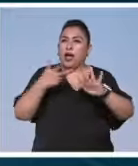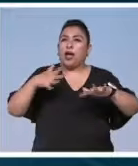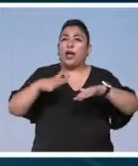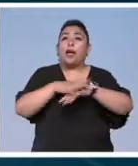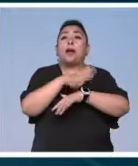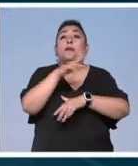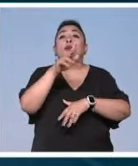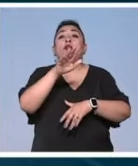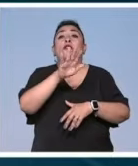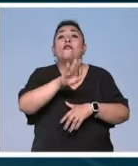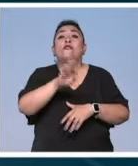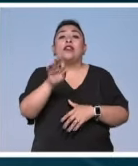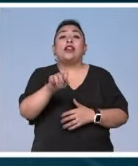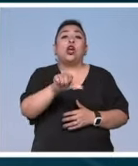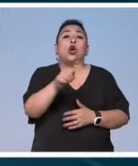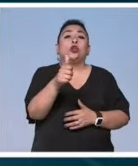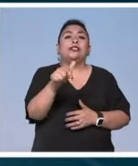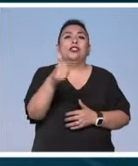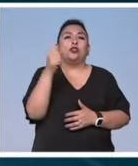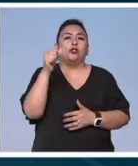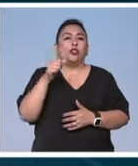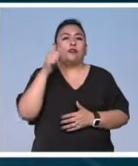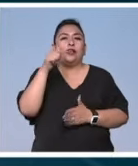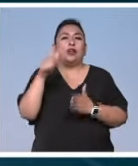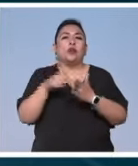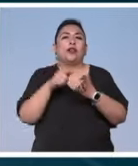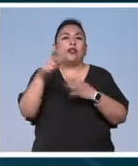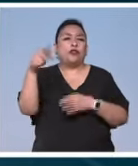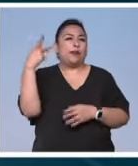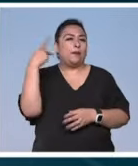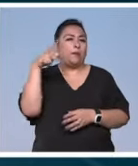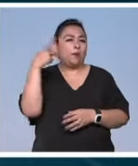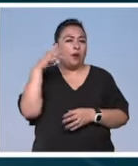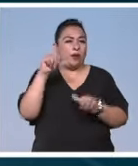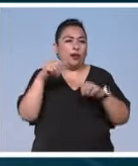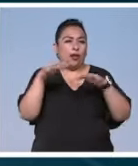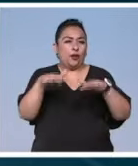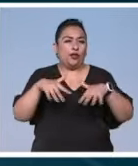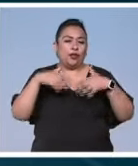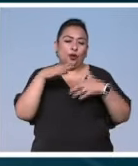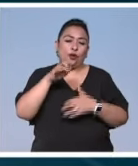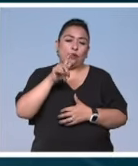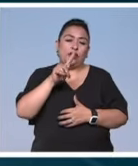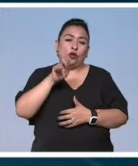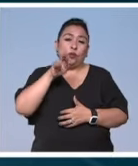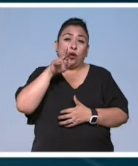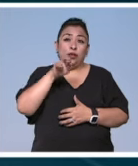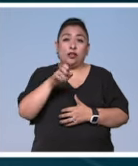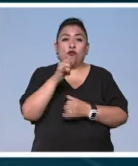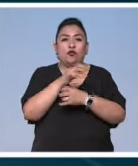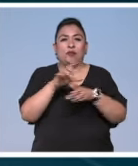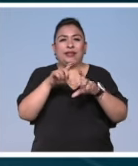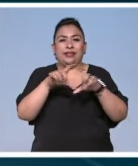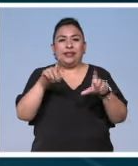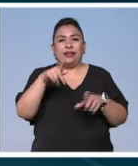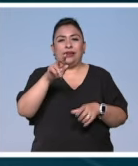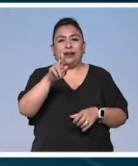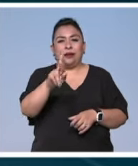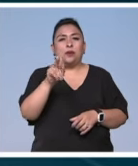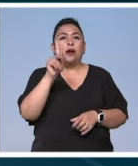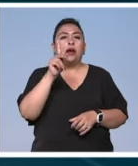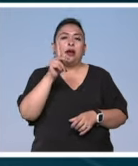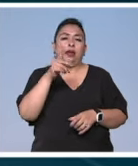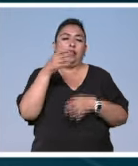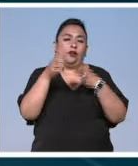llevará a cabo el 11 y 12 de abril en el Auditorio Metropolitano de Puebla. Con información y texto de Karen Rivera, Noticias 22.